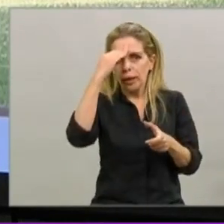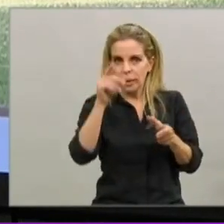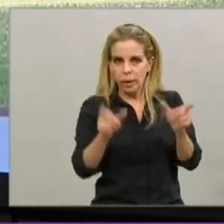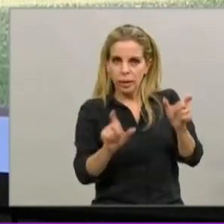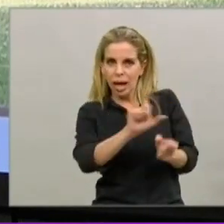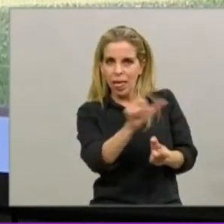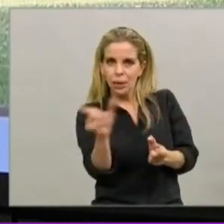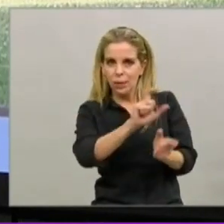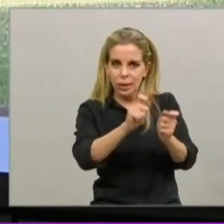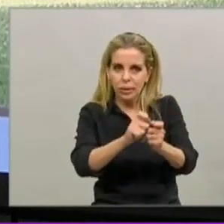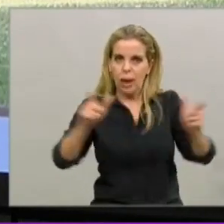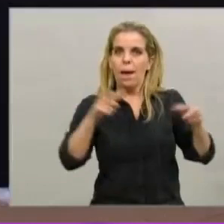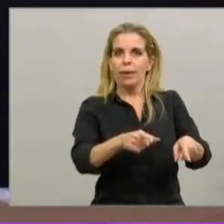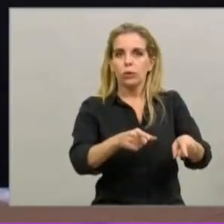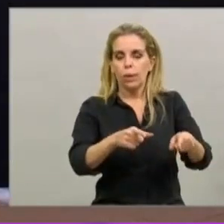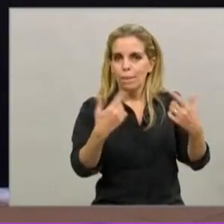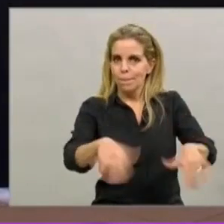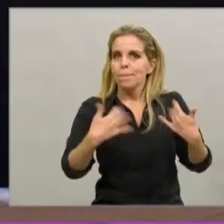muy preocupante, muy preocupante.